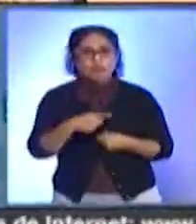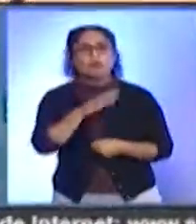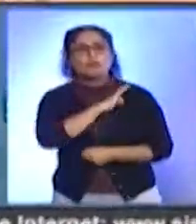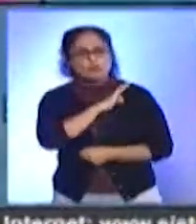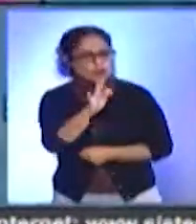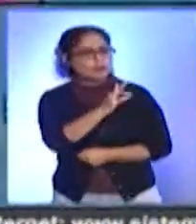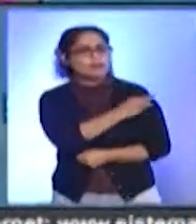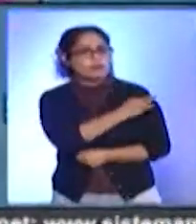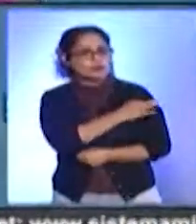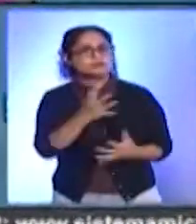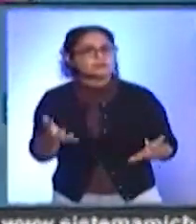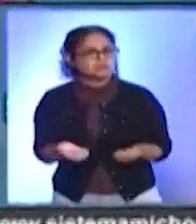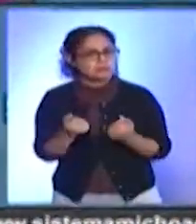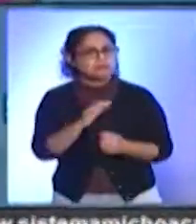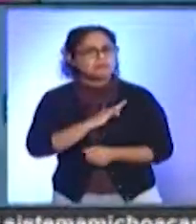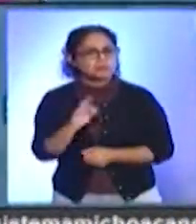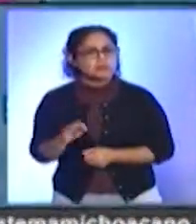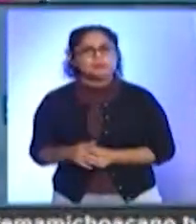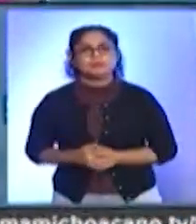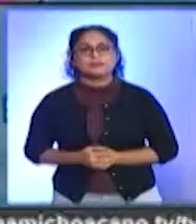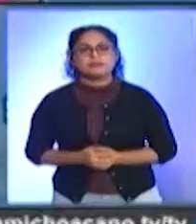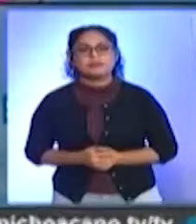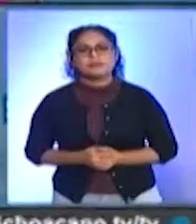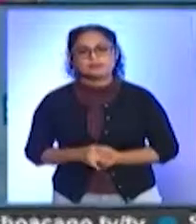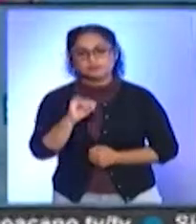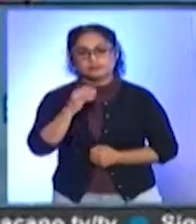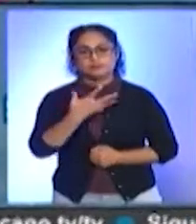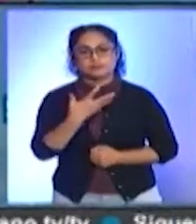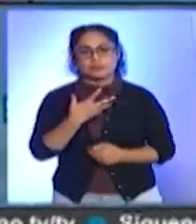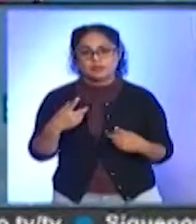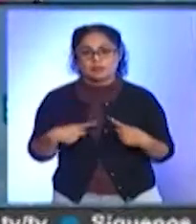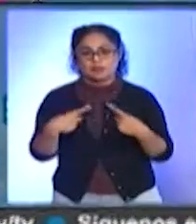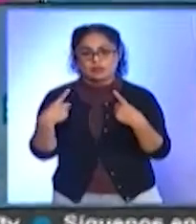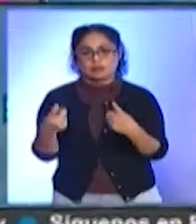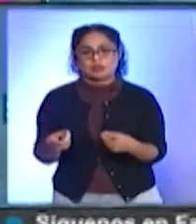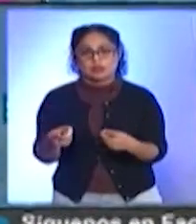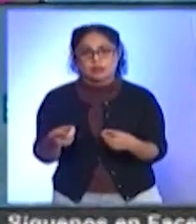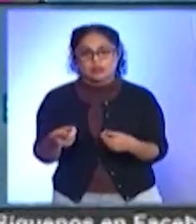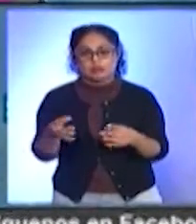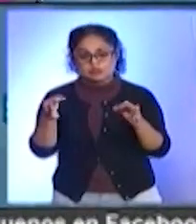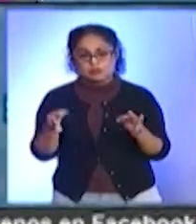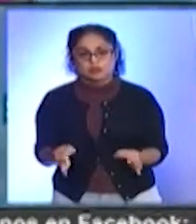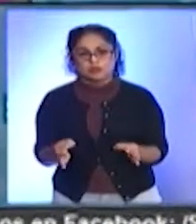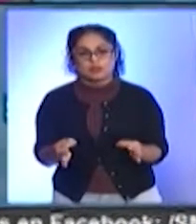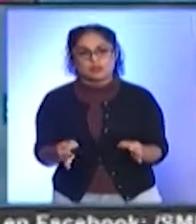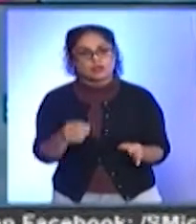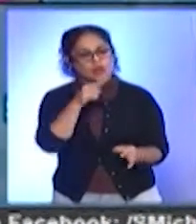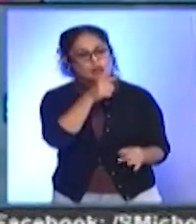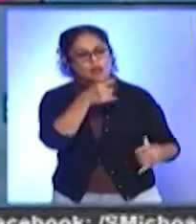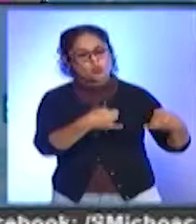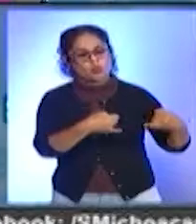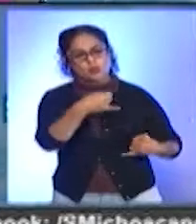vacunación. Tienen una garantía casi dada de que el juzgador les